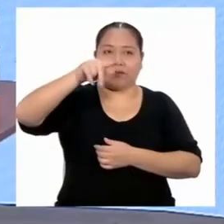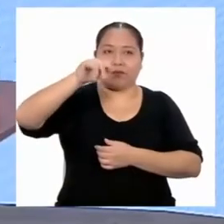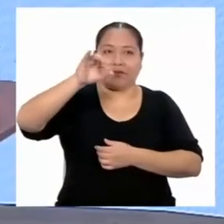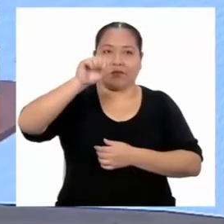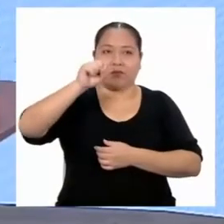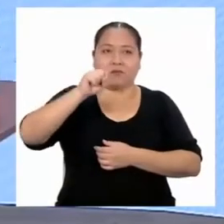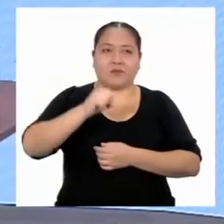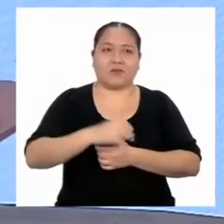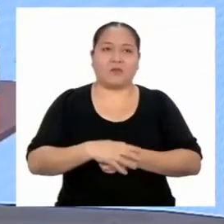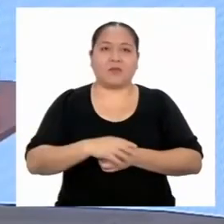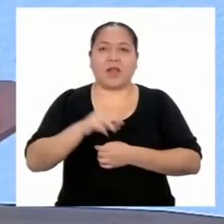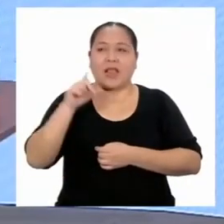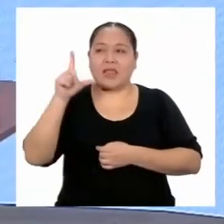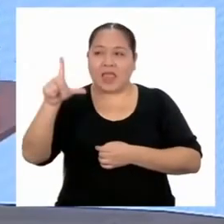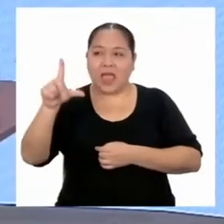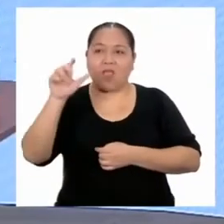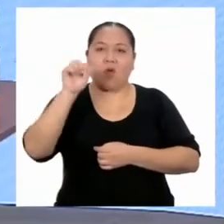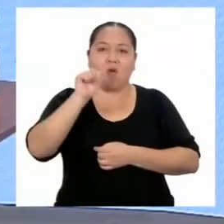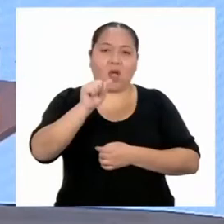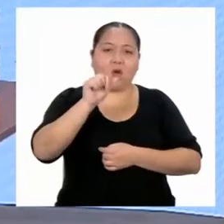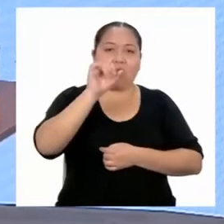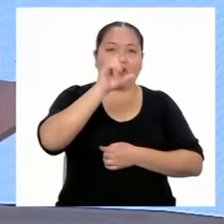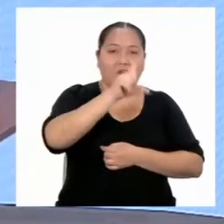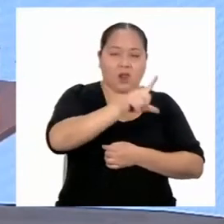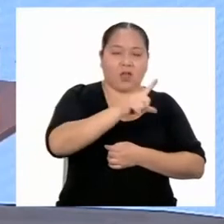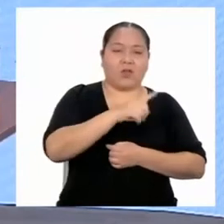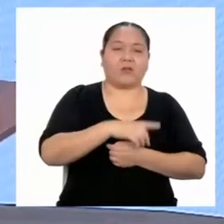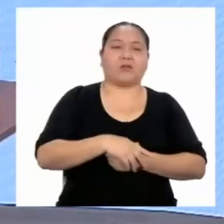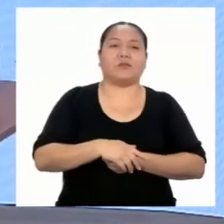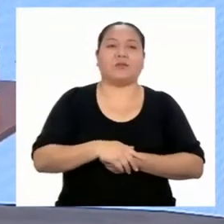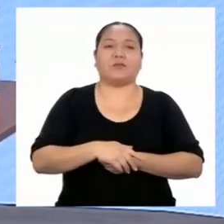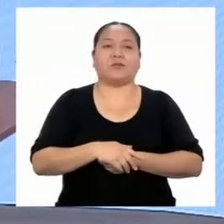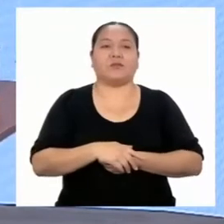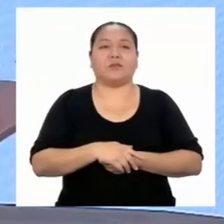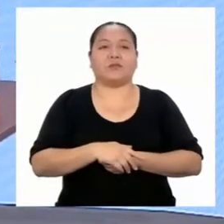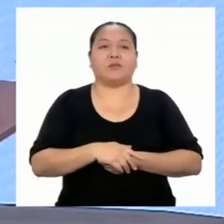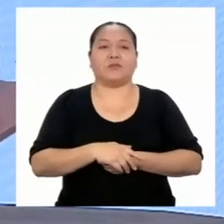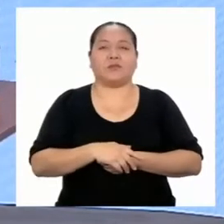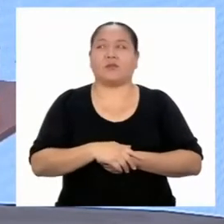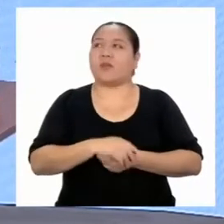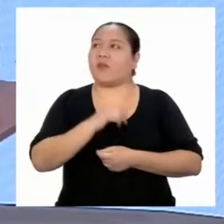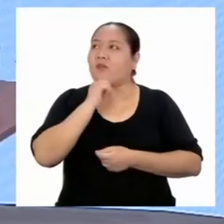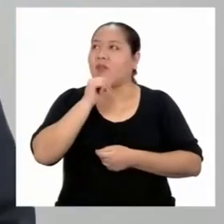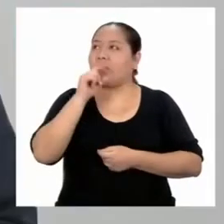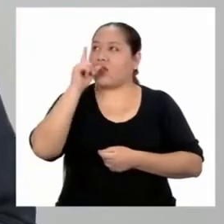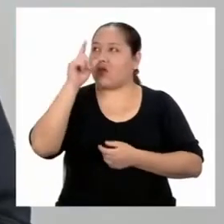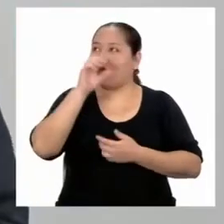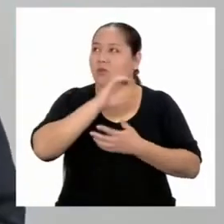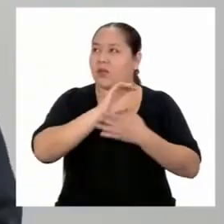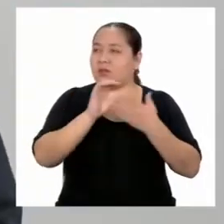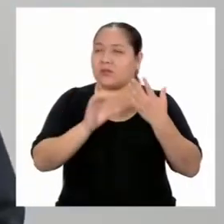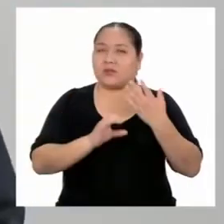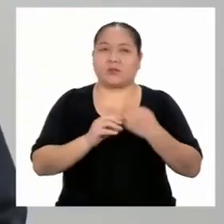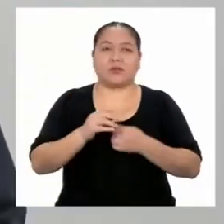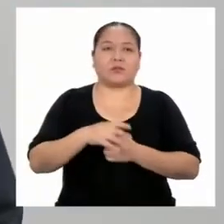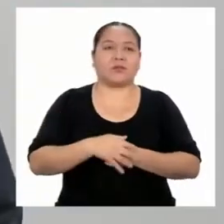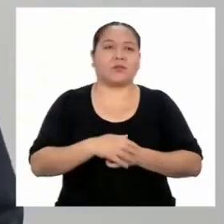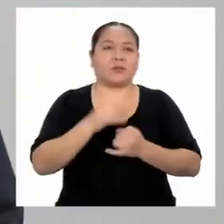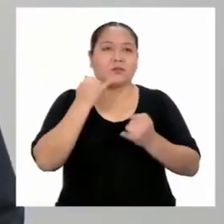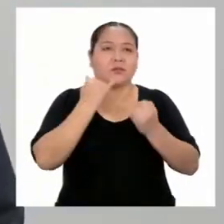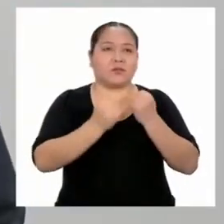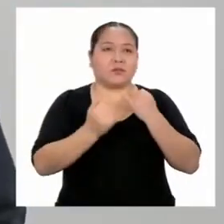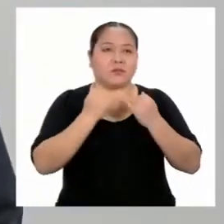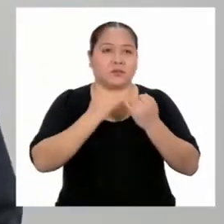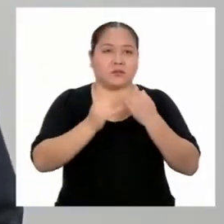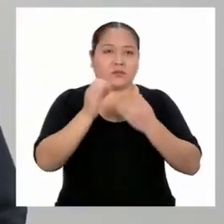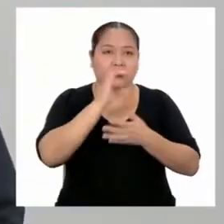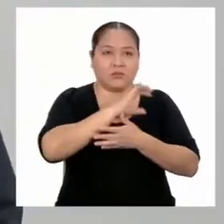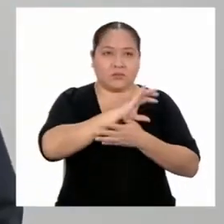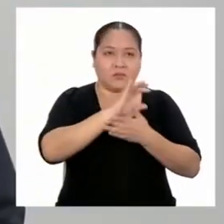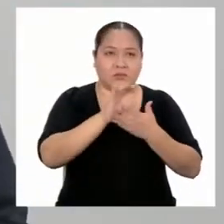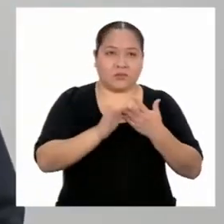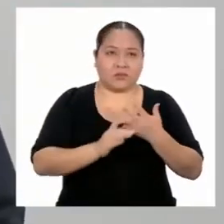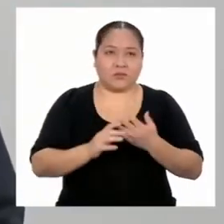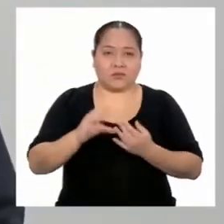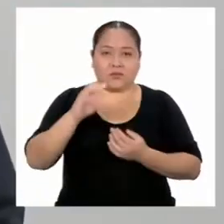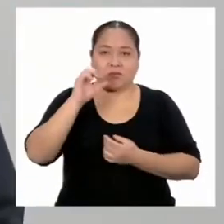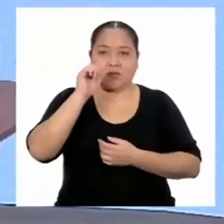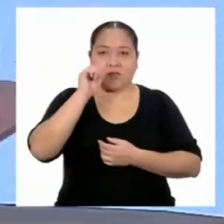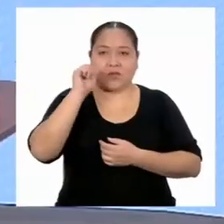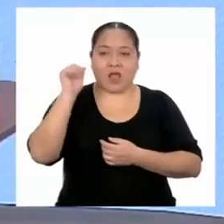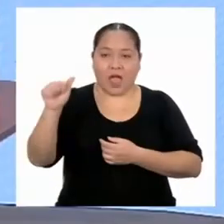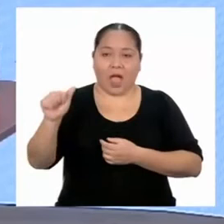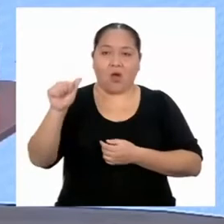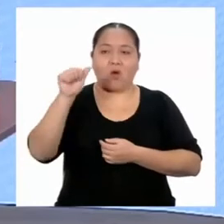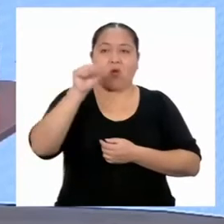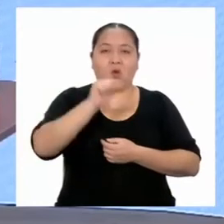Lado-ángulo-lado. Profesor, entonces faltaría solo un criterio. El último y tercer criterio es el ángulo